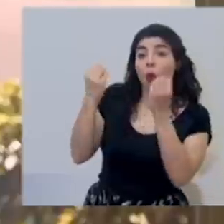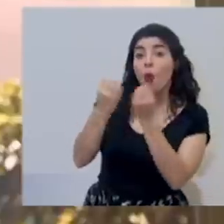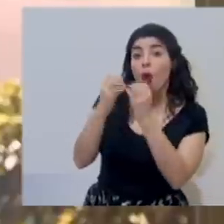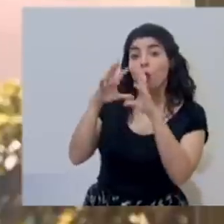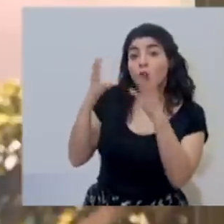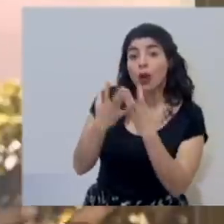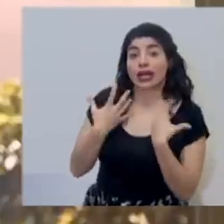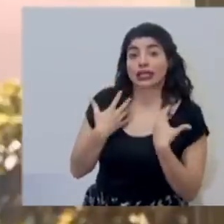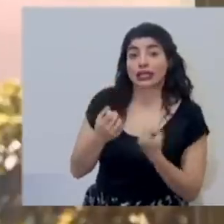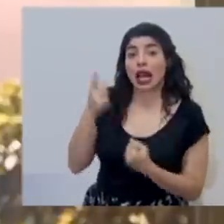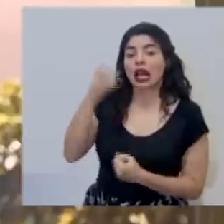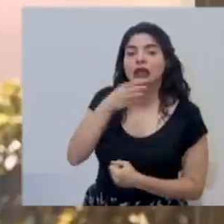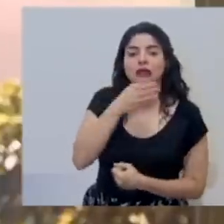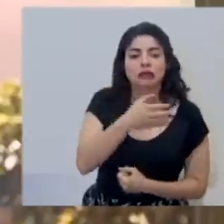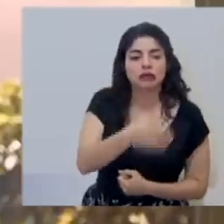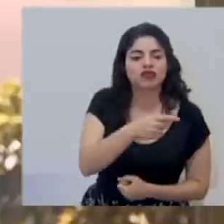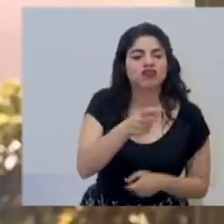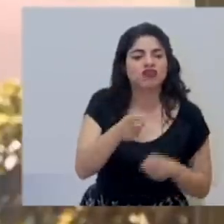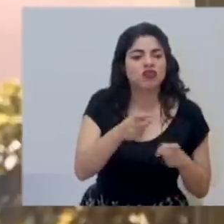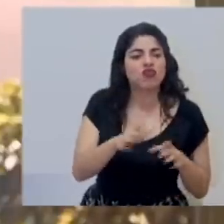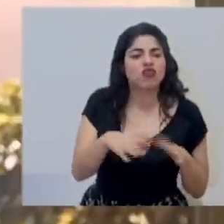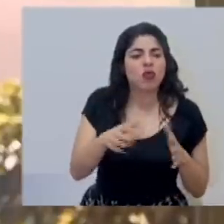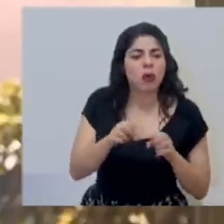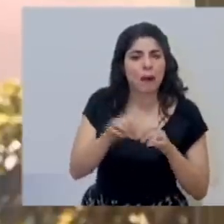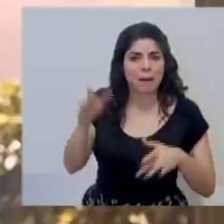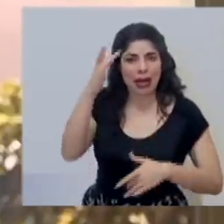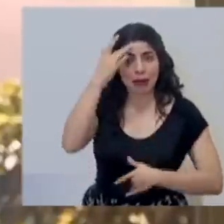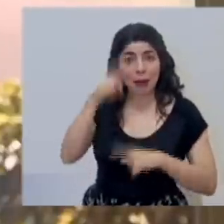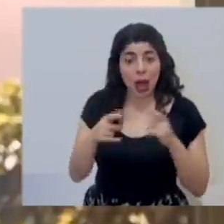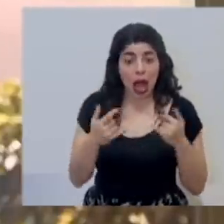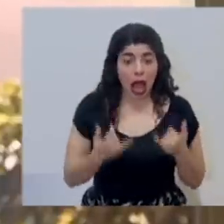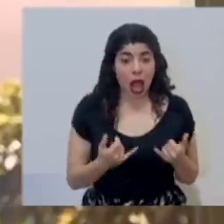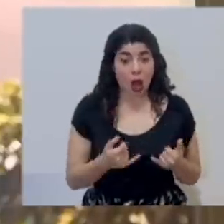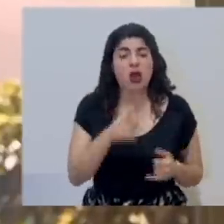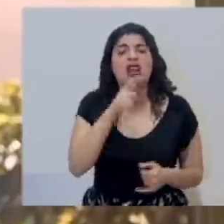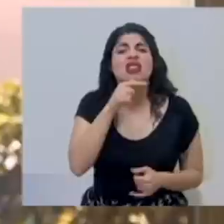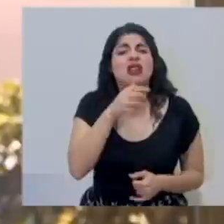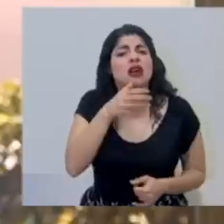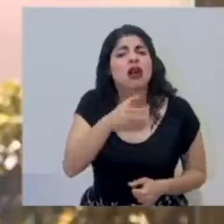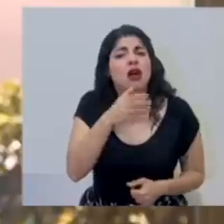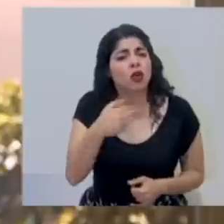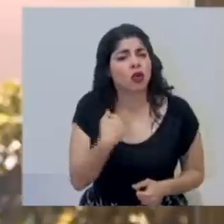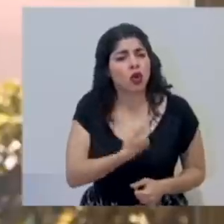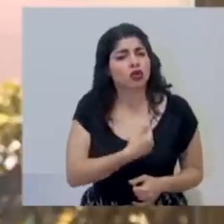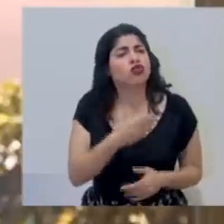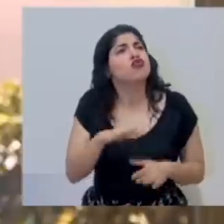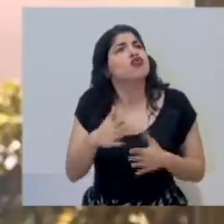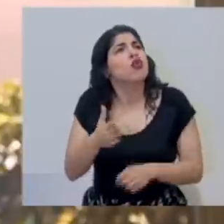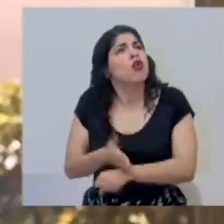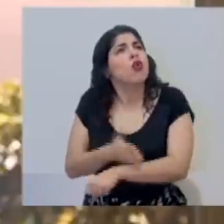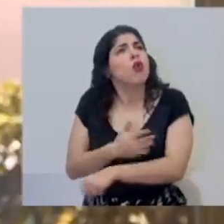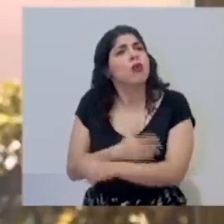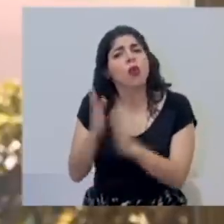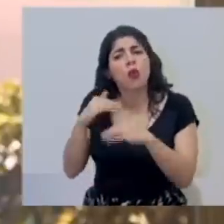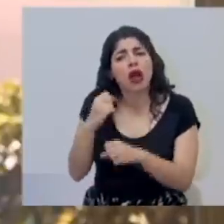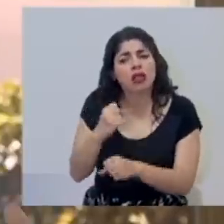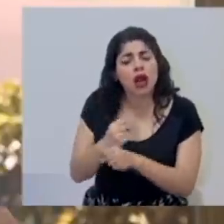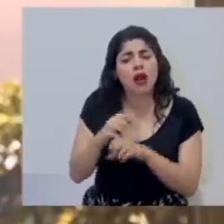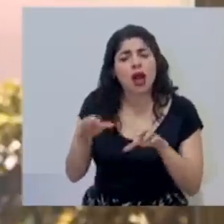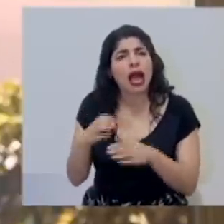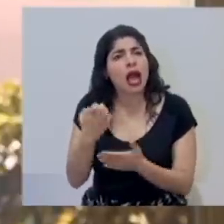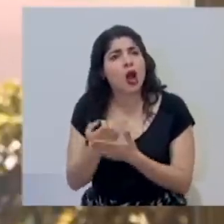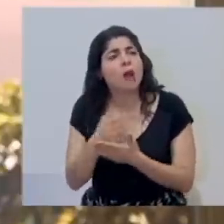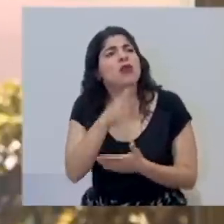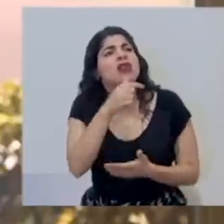Organización Mundial de la Salud para el manejo de la pandemia, hoy, ¿de quién recibimos nosotros indicaciones para mejorar el desempleo, para la reactivación